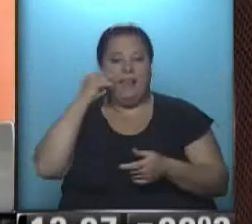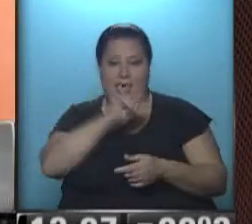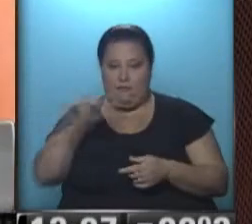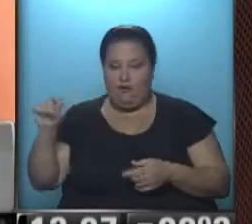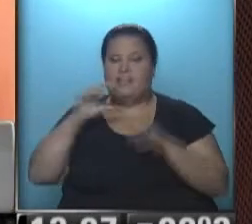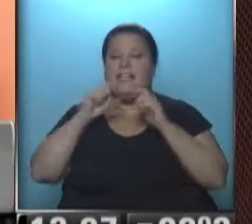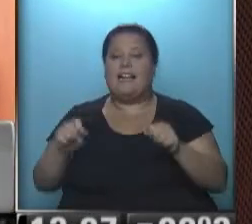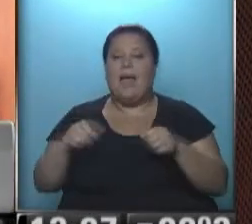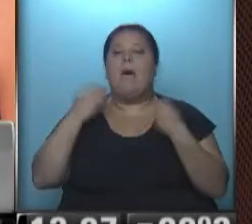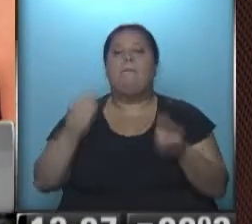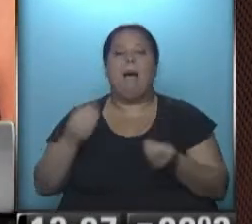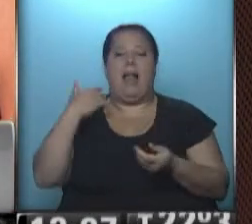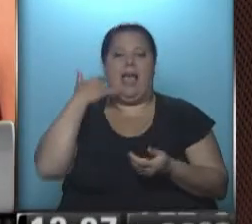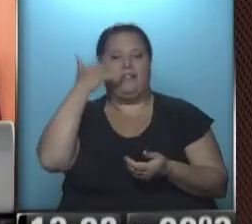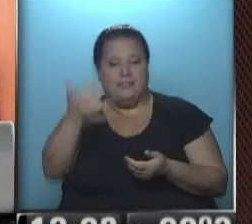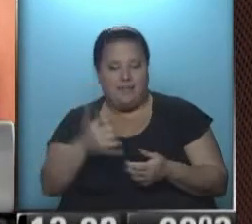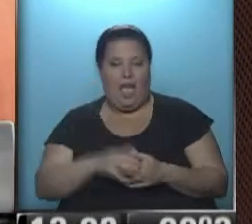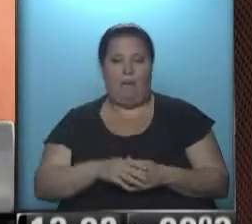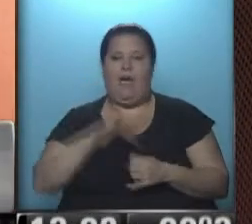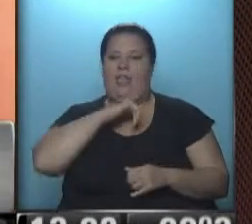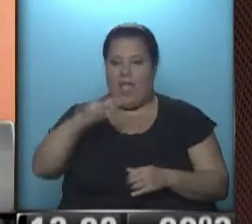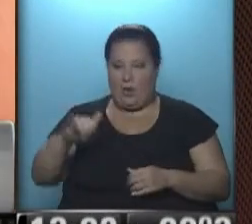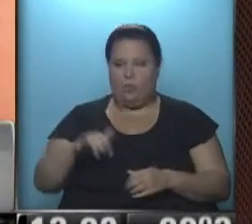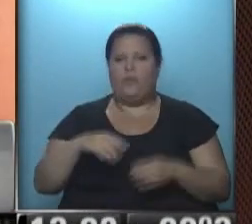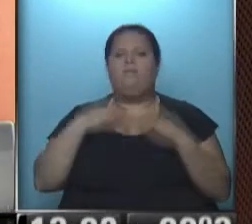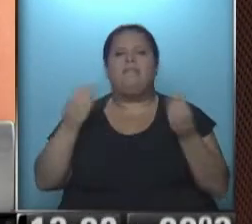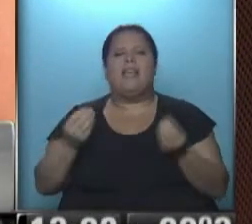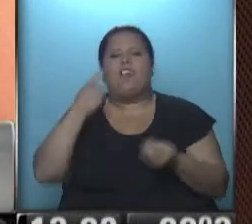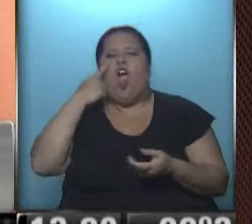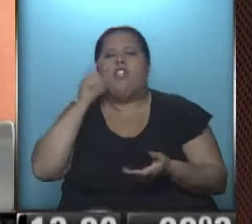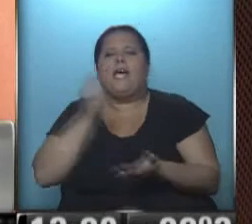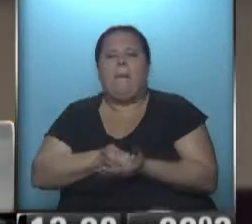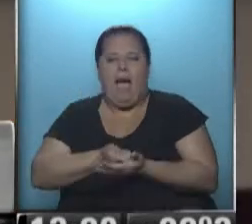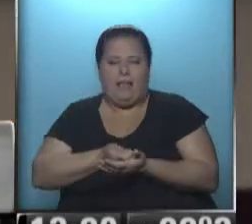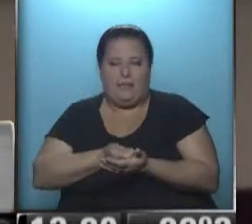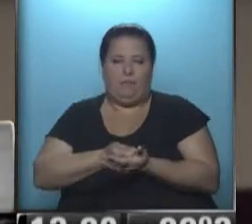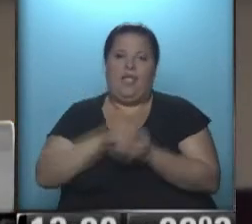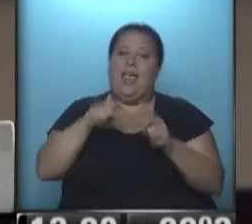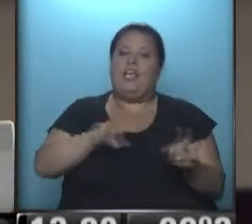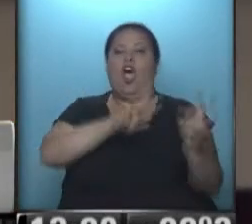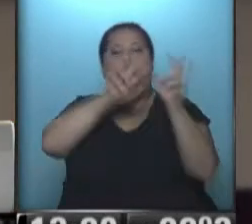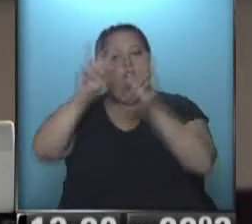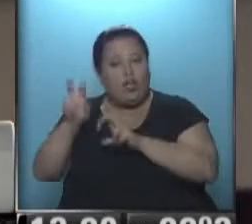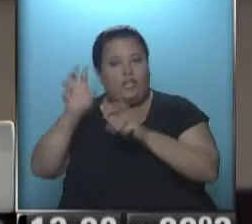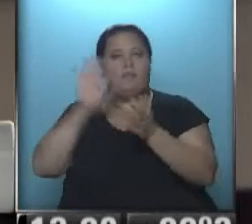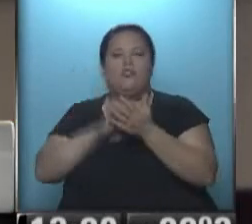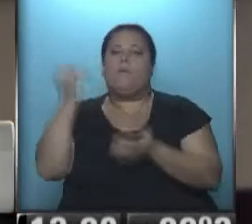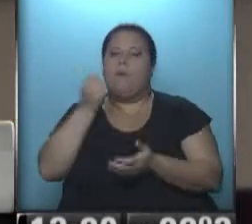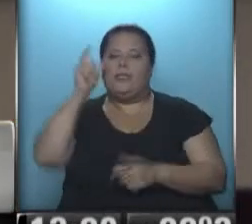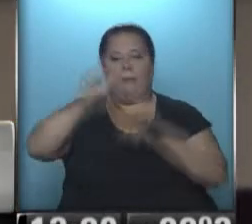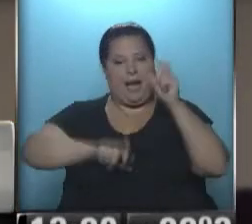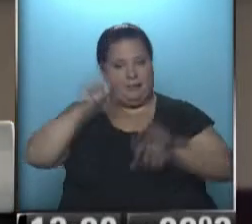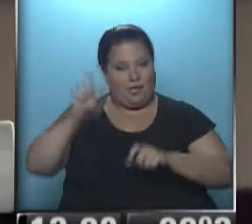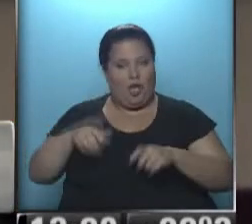de la Secretaría como para que se puedan hacer las denuncias. ¿Y qué es conocer lo que pagás? Bueno, esta es otra parte de lo que es importante para el